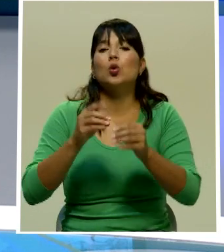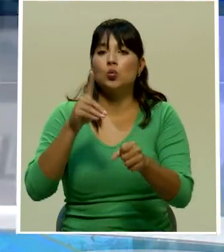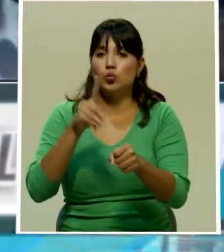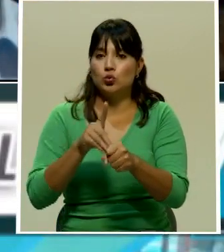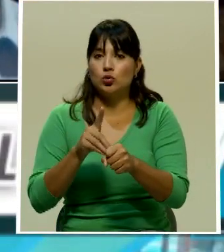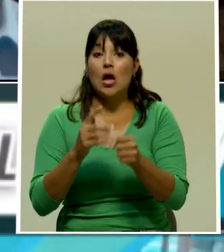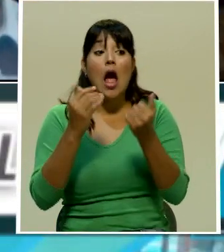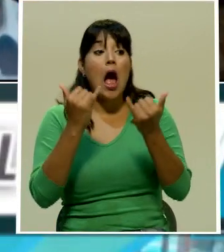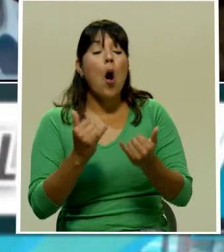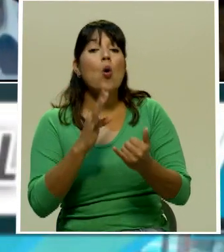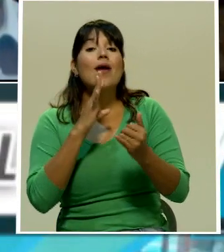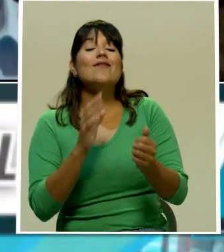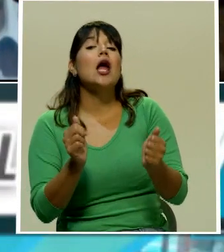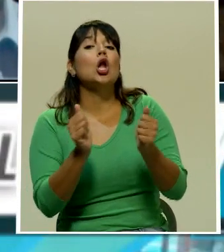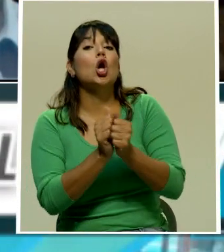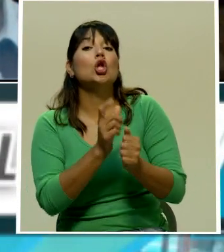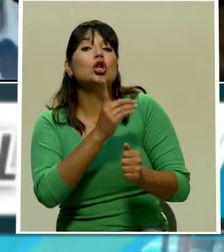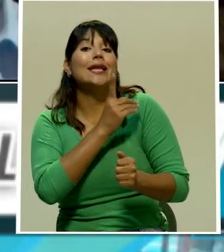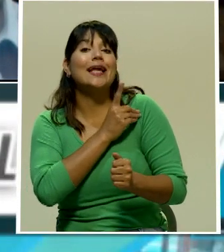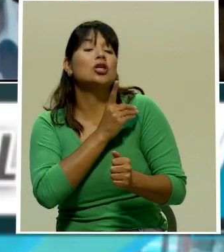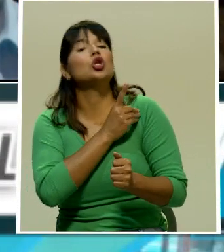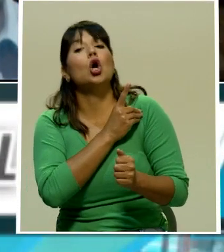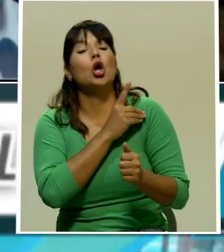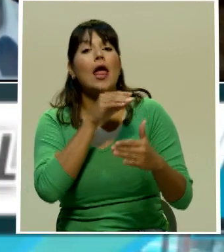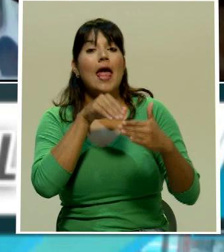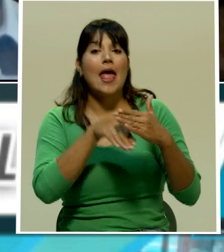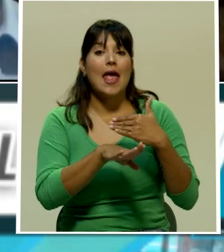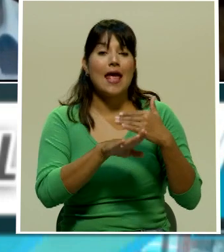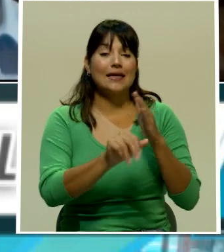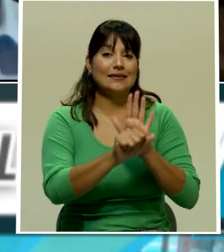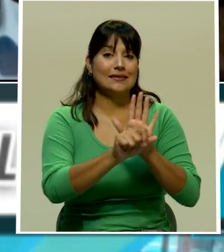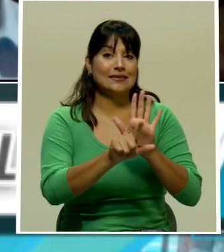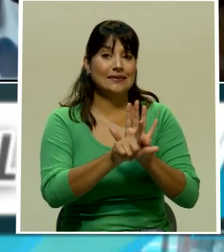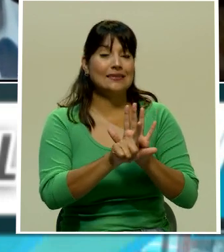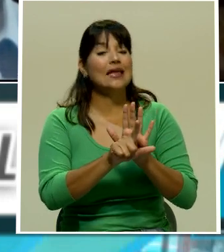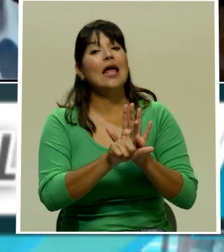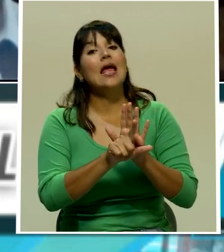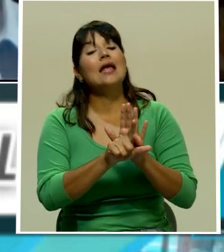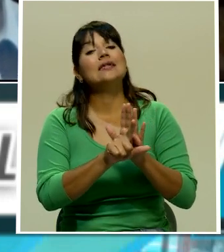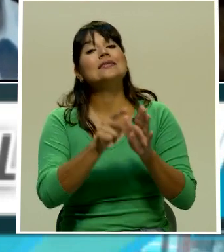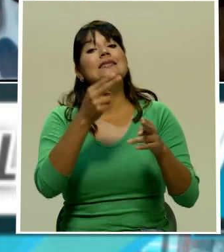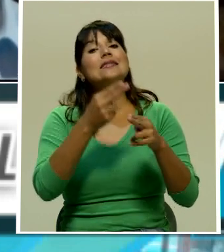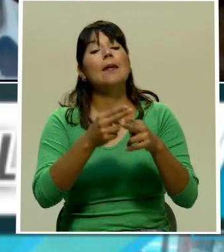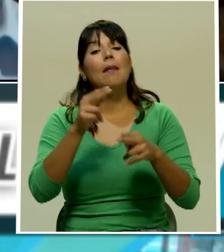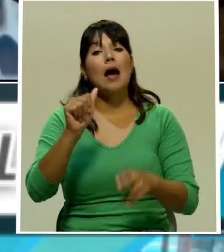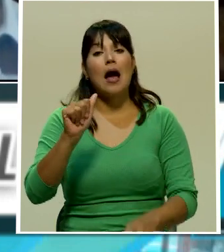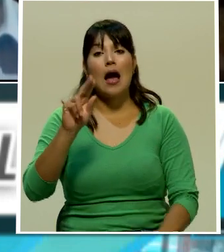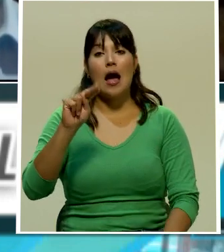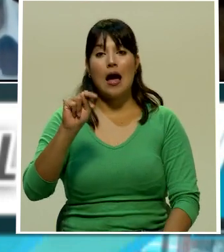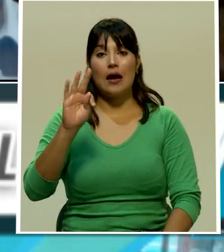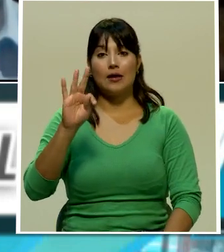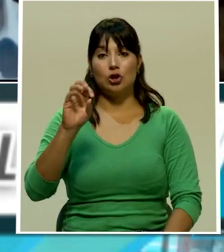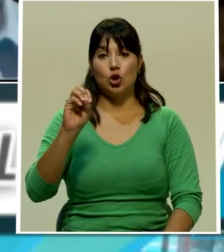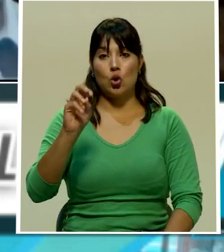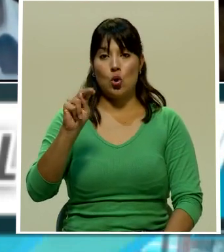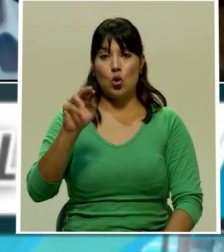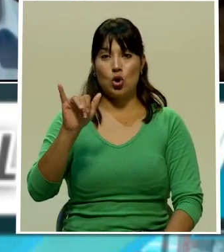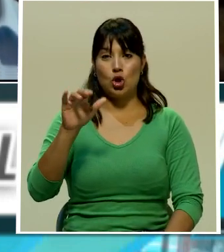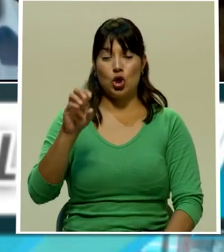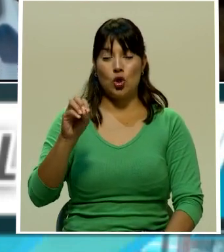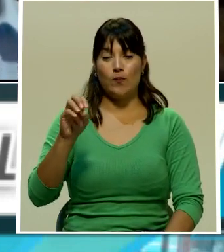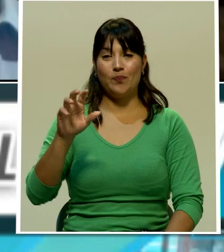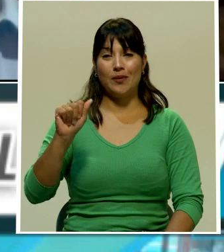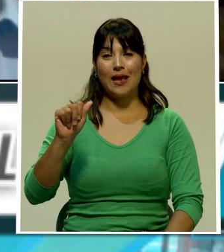el director ejecutivo de la asamblea legislativa don Antonio ayales buenas noches don Antonio bienvenido